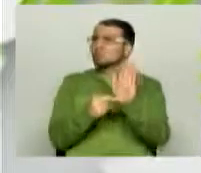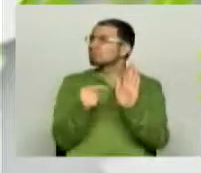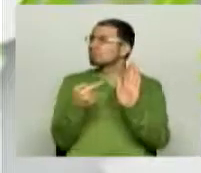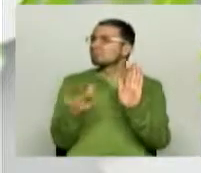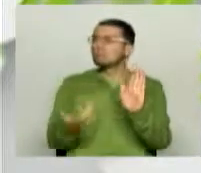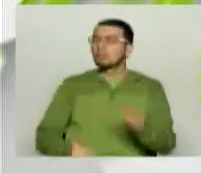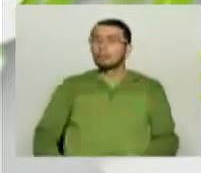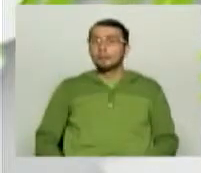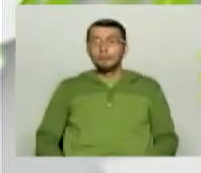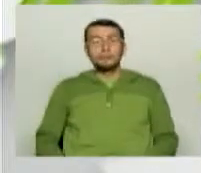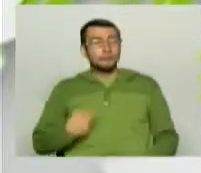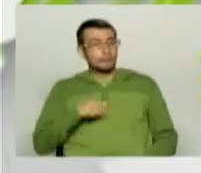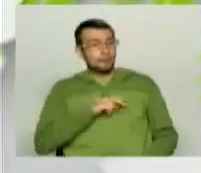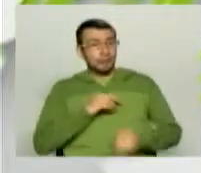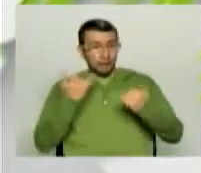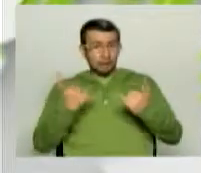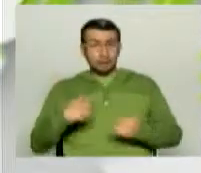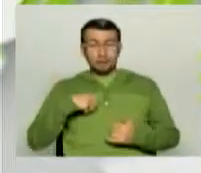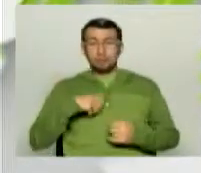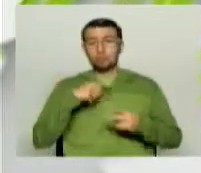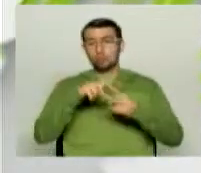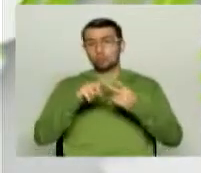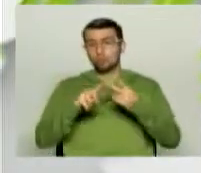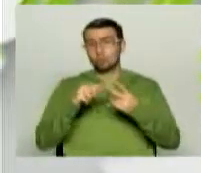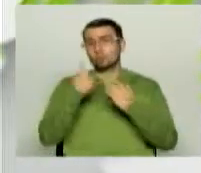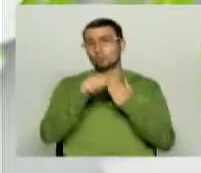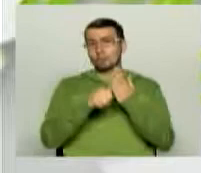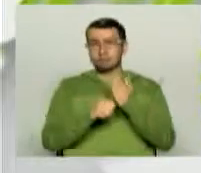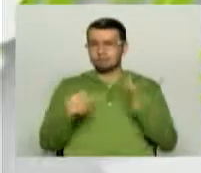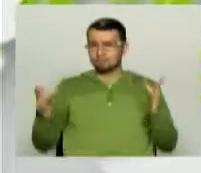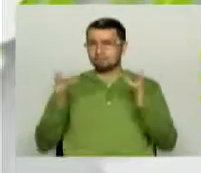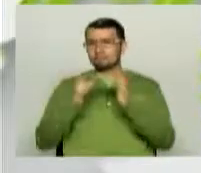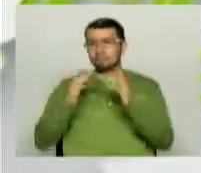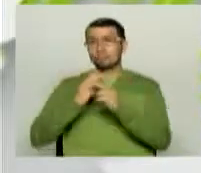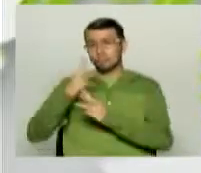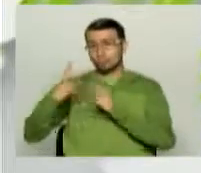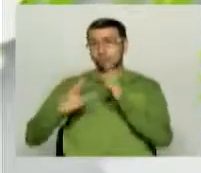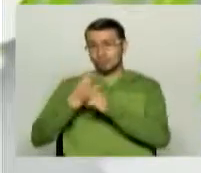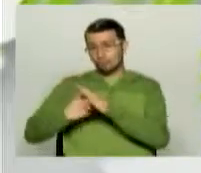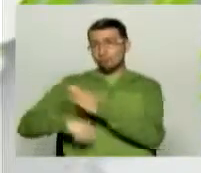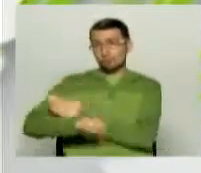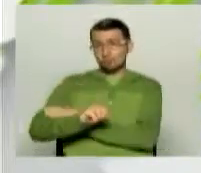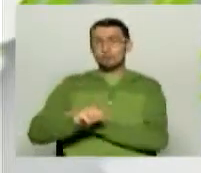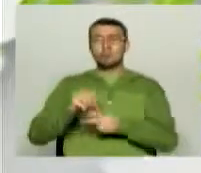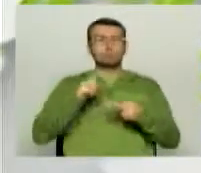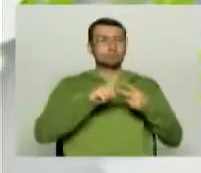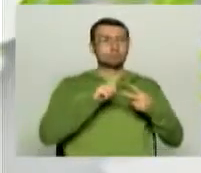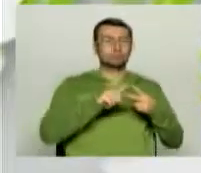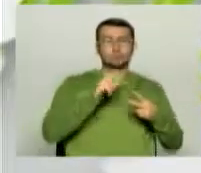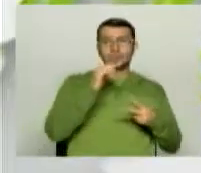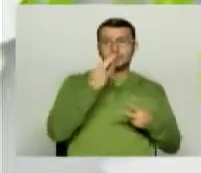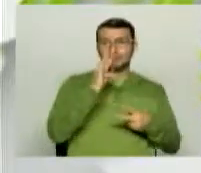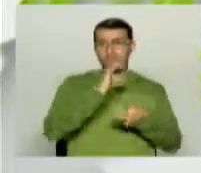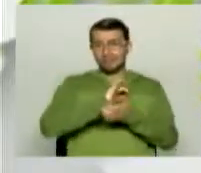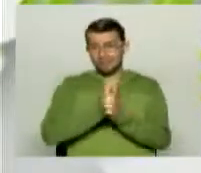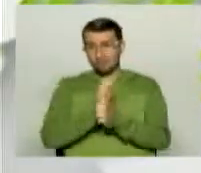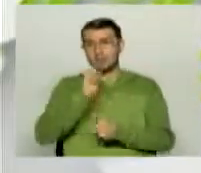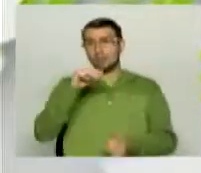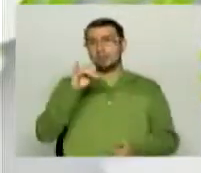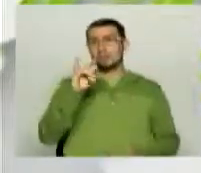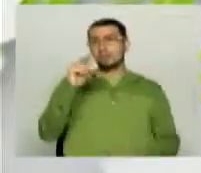Bueno, nosotros estamos en este momento con dos programas que tienen relación directa con uno del Mundial. Uno se llama Telecafé Mundialísimo,